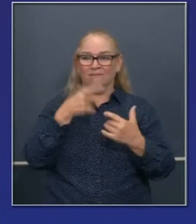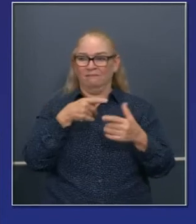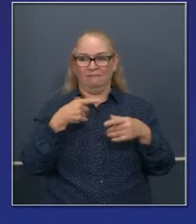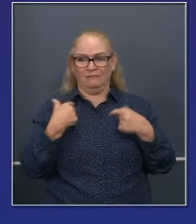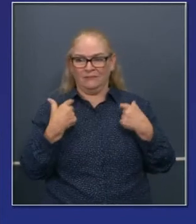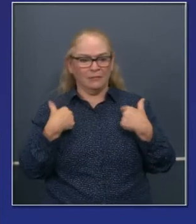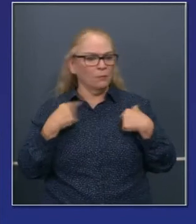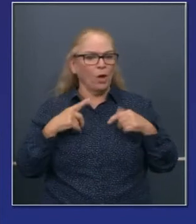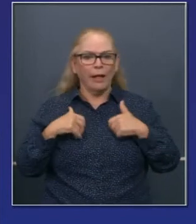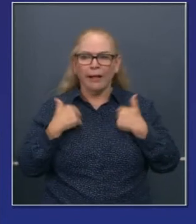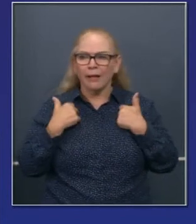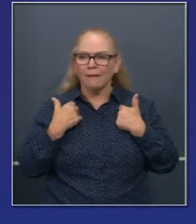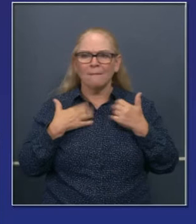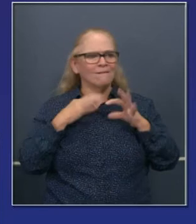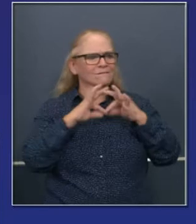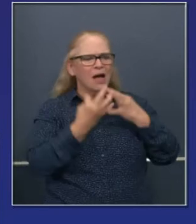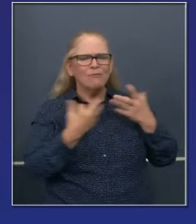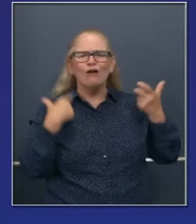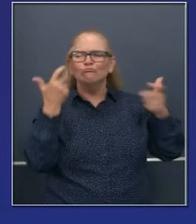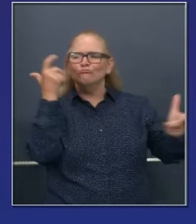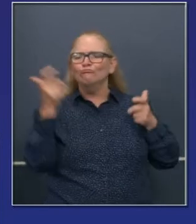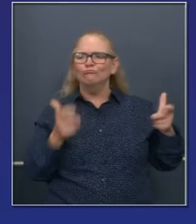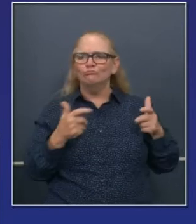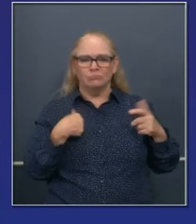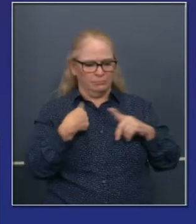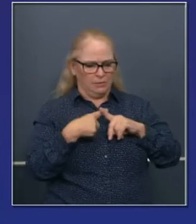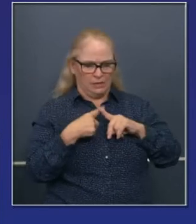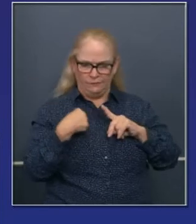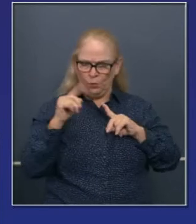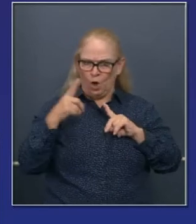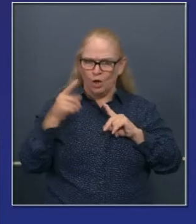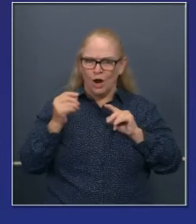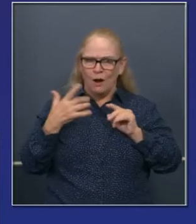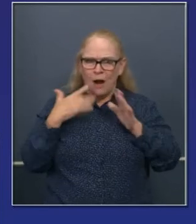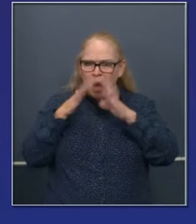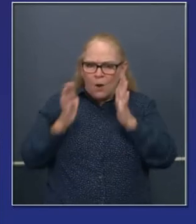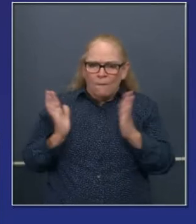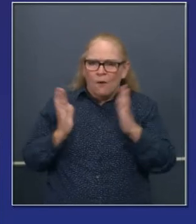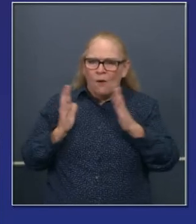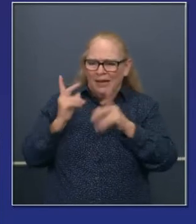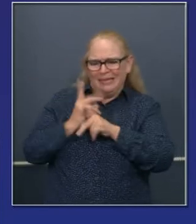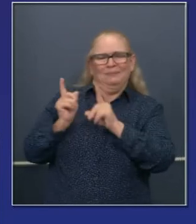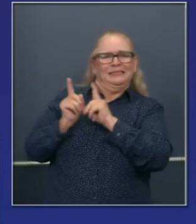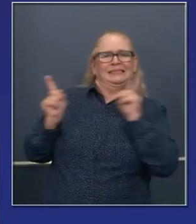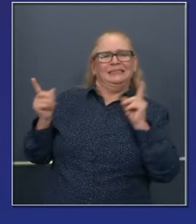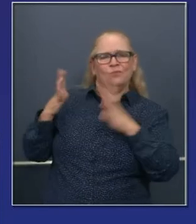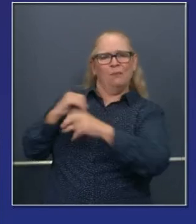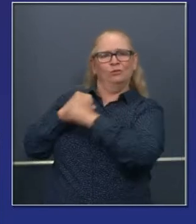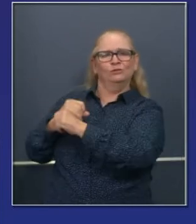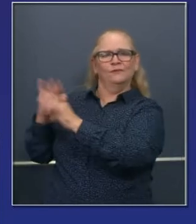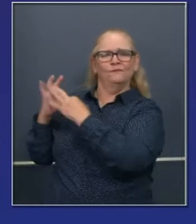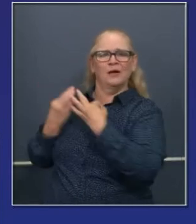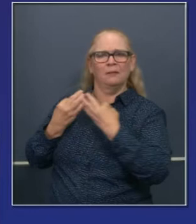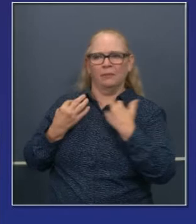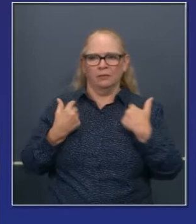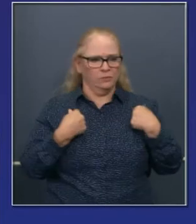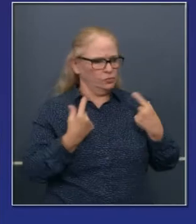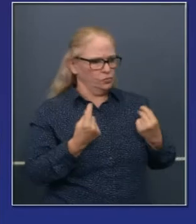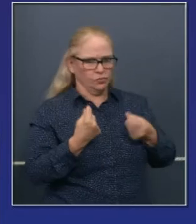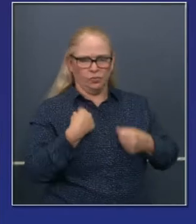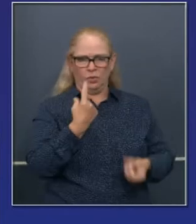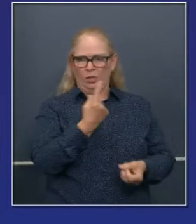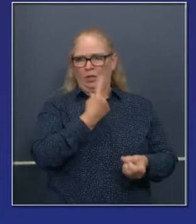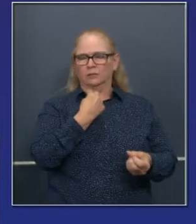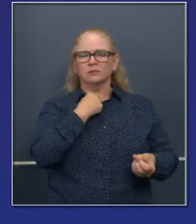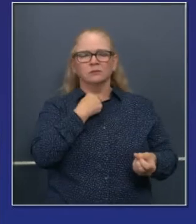aislarse, físicamente no pueden hacerlo en su casa, pues necesitan protección. Por eso, la protección para empleados